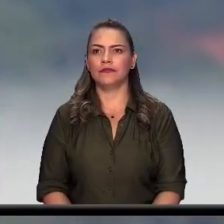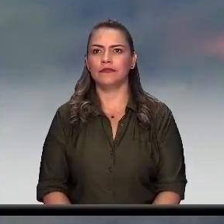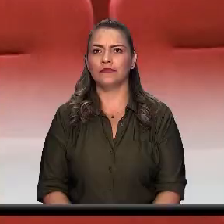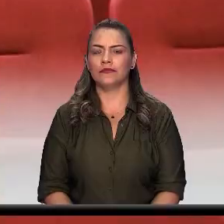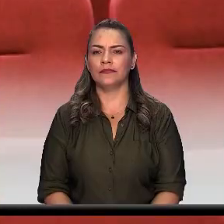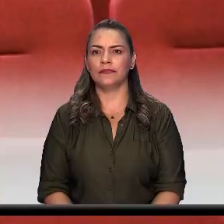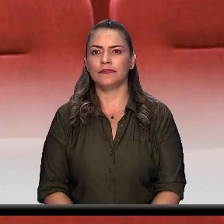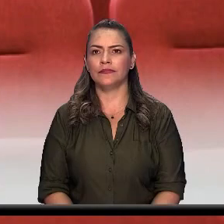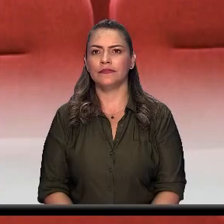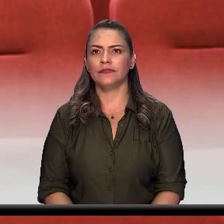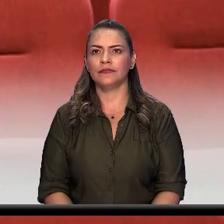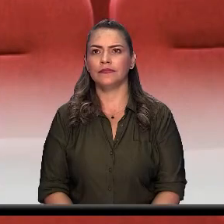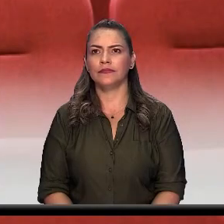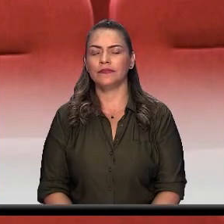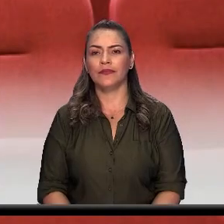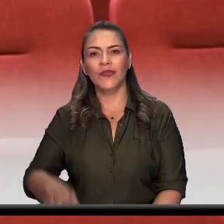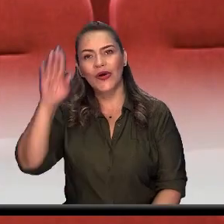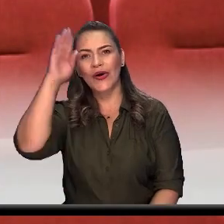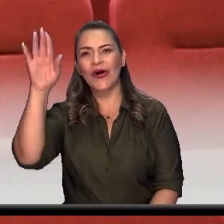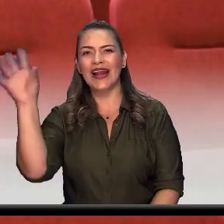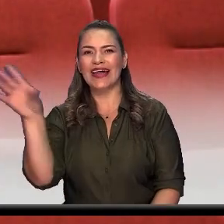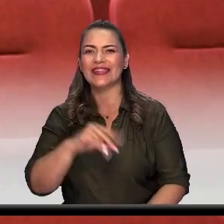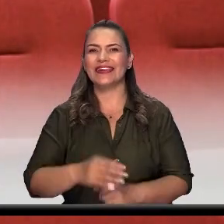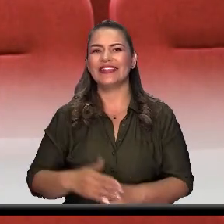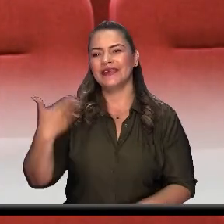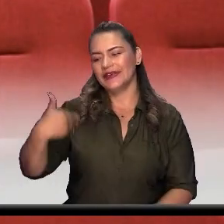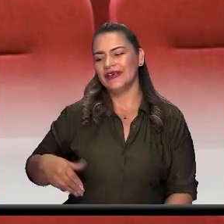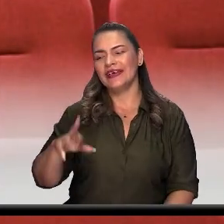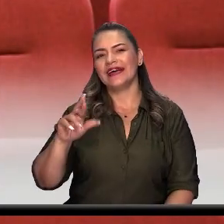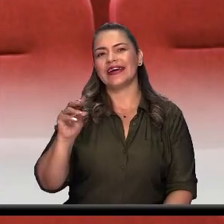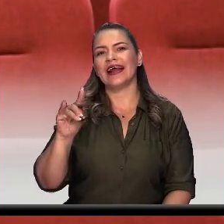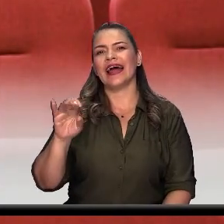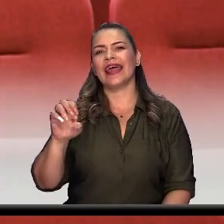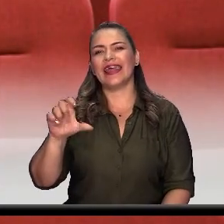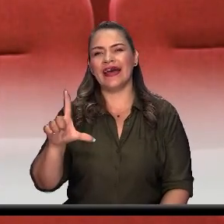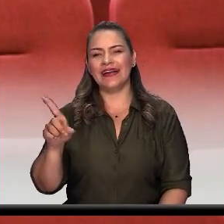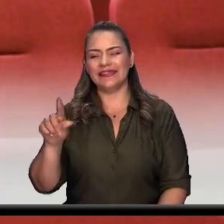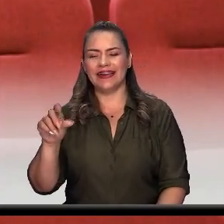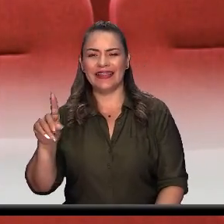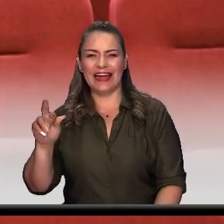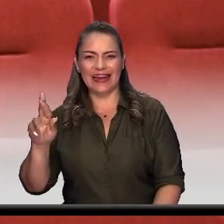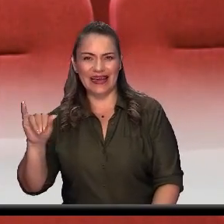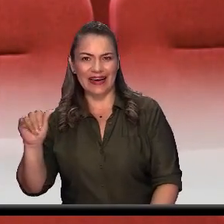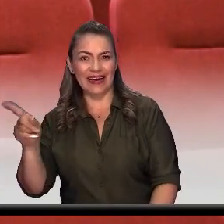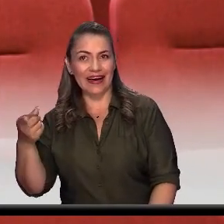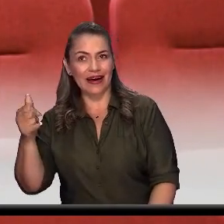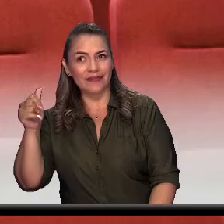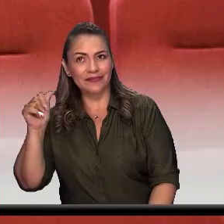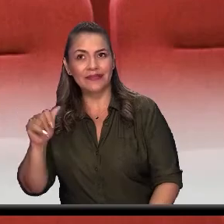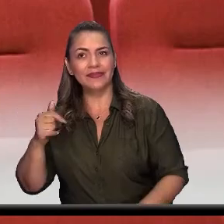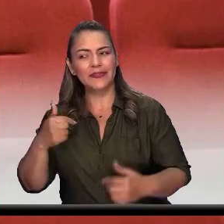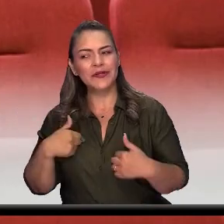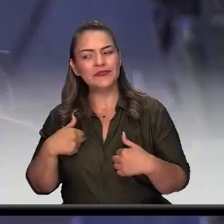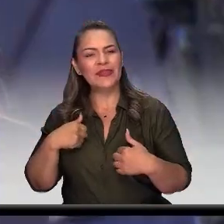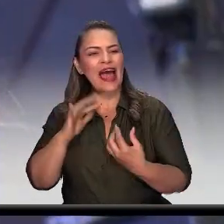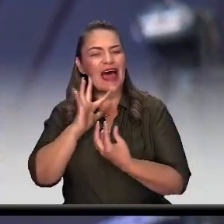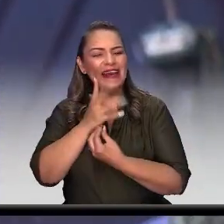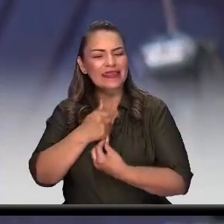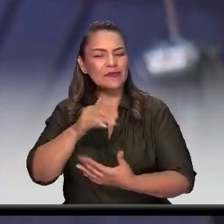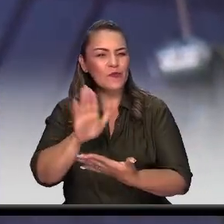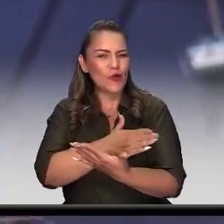Hola, mi gente linda, yo soy Raquel Saldarria Artista de Música Popular y hoy les vengo a contar un poquito de quién es Raquel.